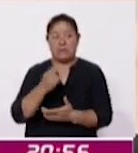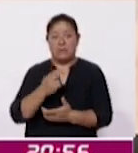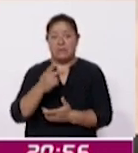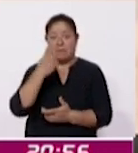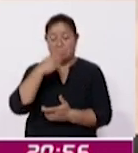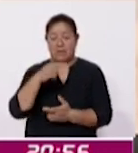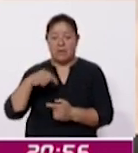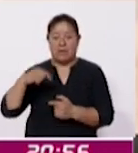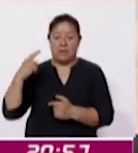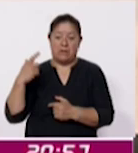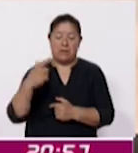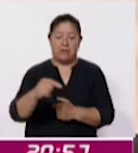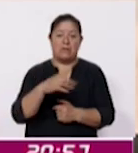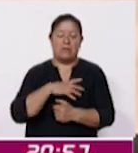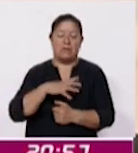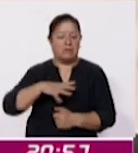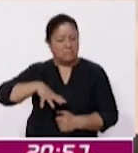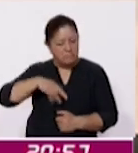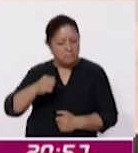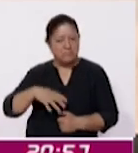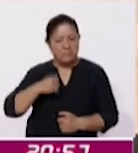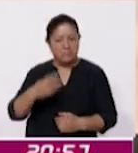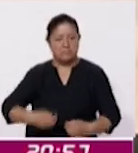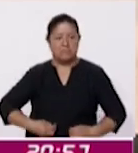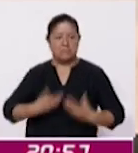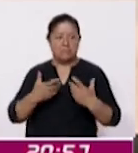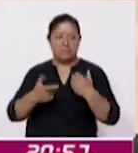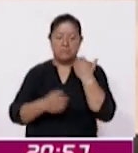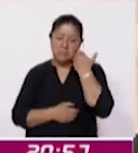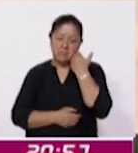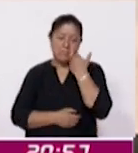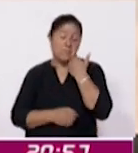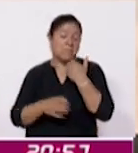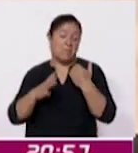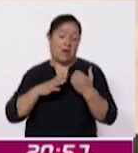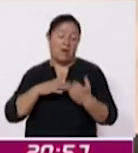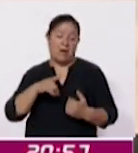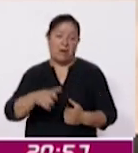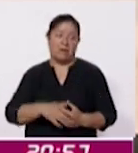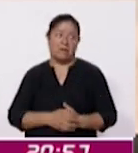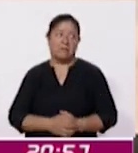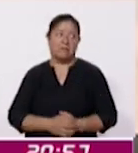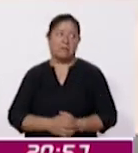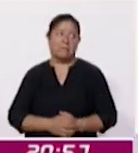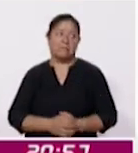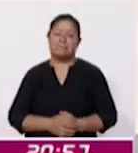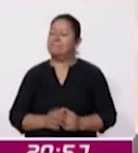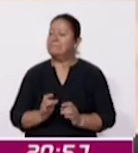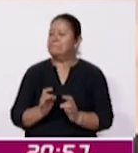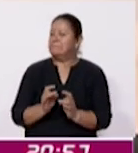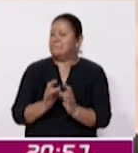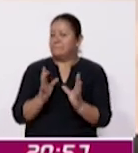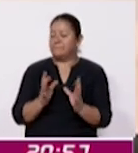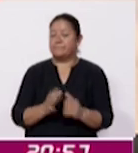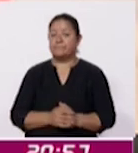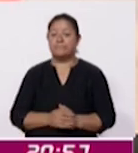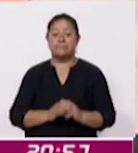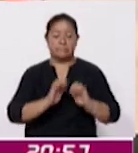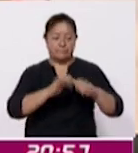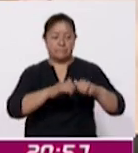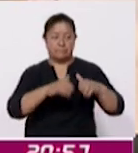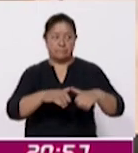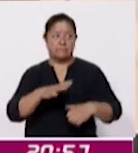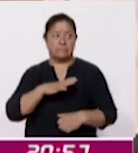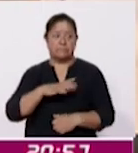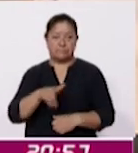correrlo pues son las ganas y querer vivir la experiencia y ser pues un un aventurero Las inscripciones se